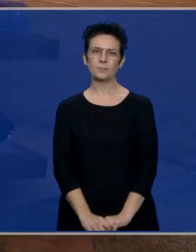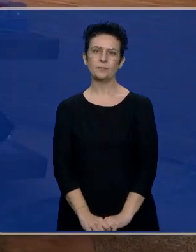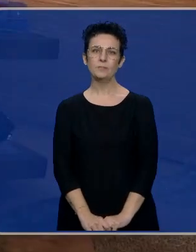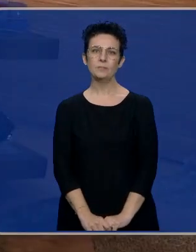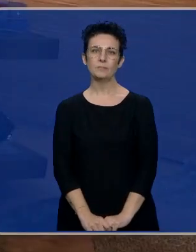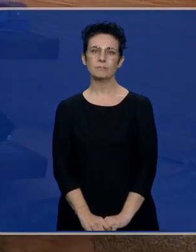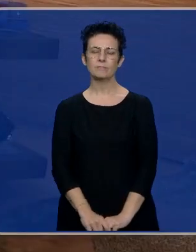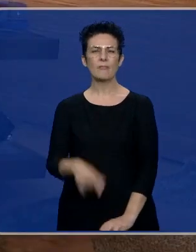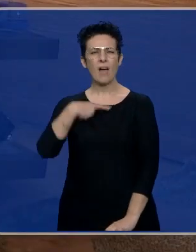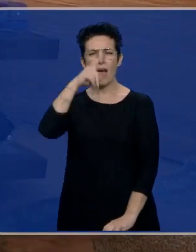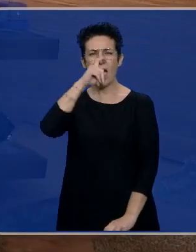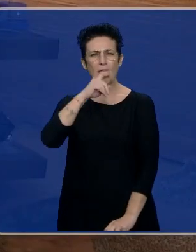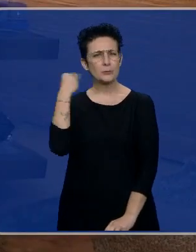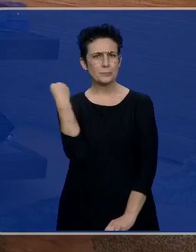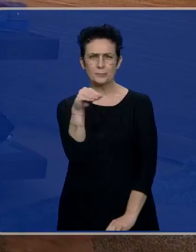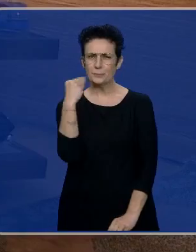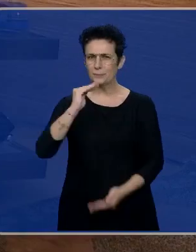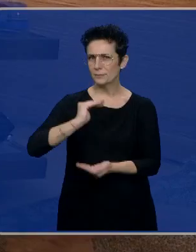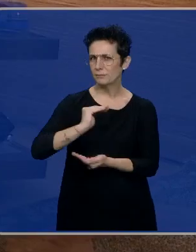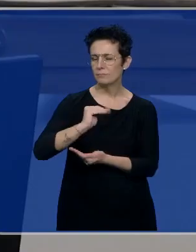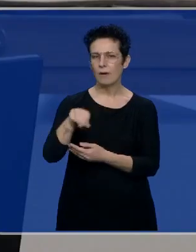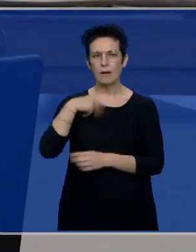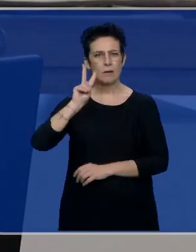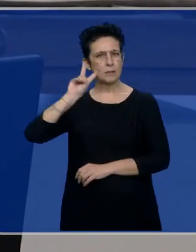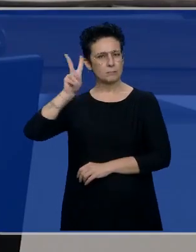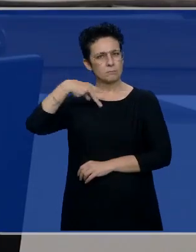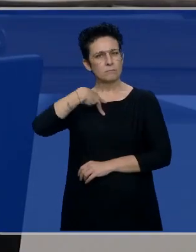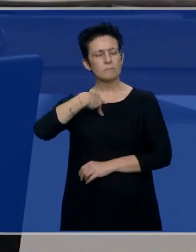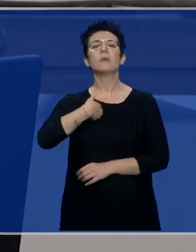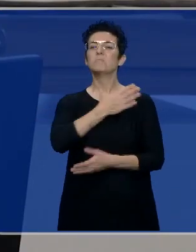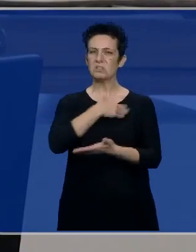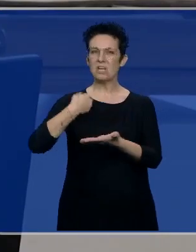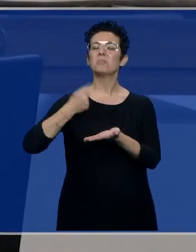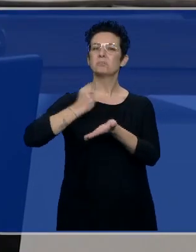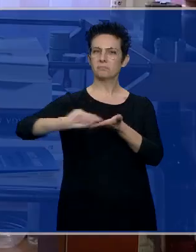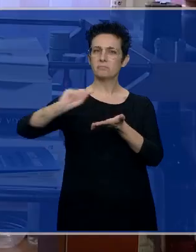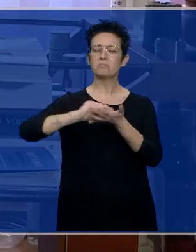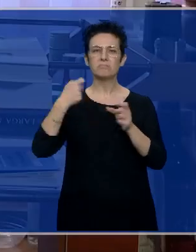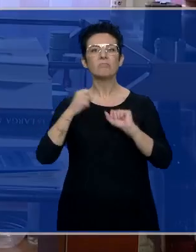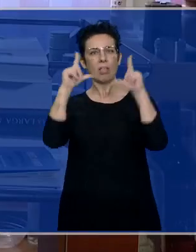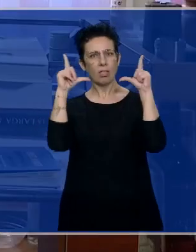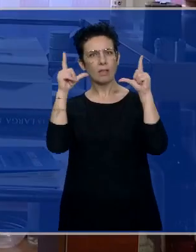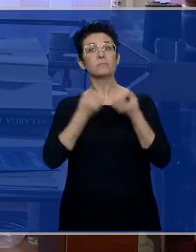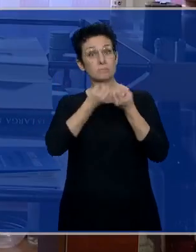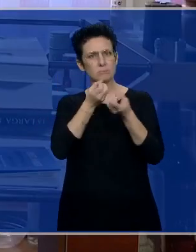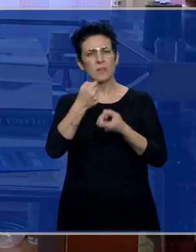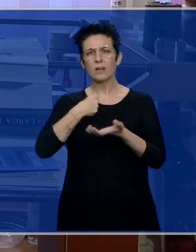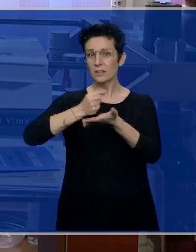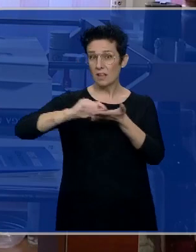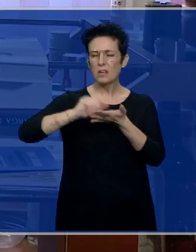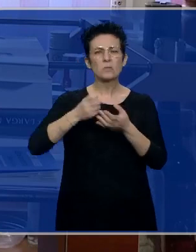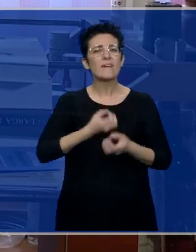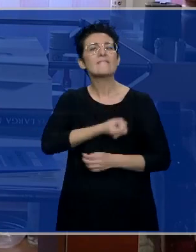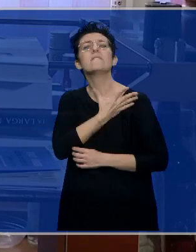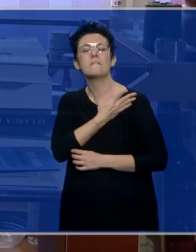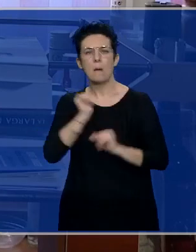A muy temprana edad, Fernando Sánchez Drago descubrió que quería ser escritor. Descubrí que iba a ser escritor a los tres años